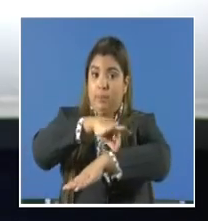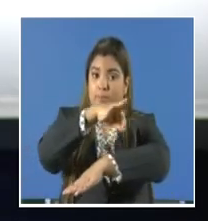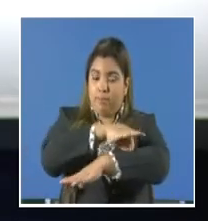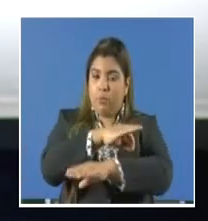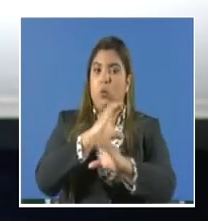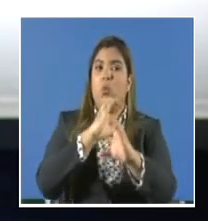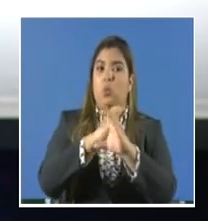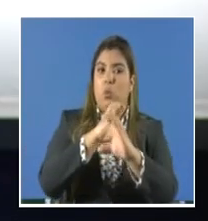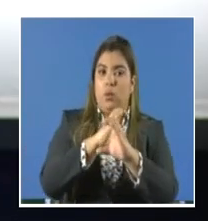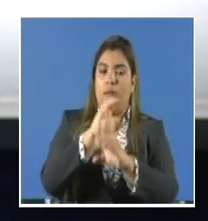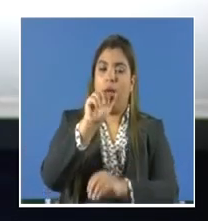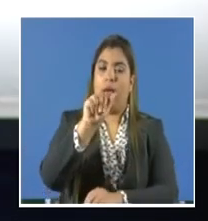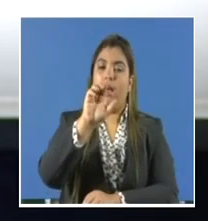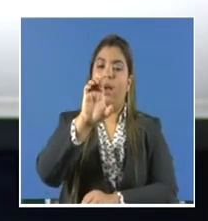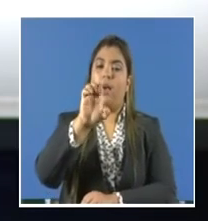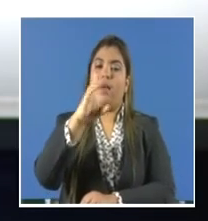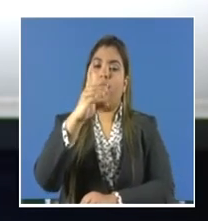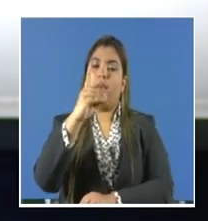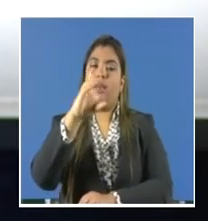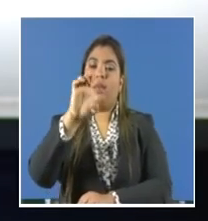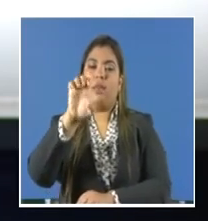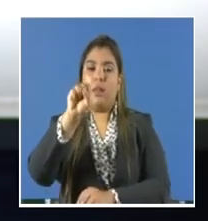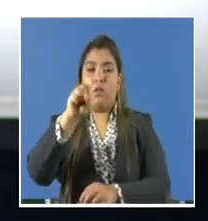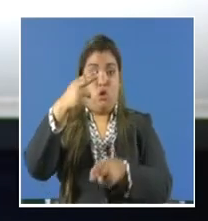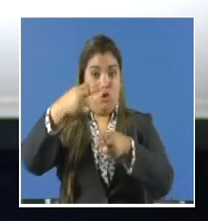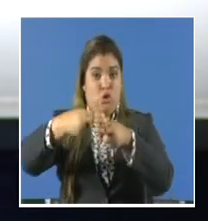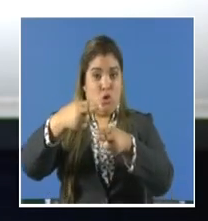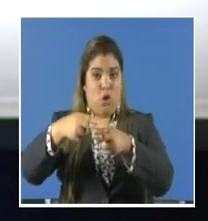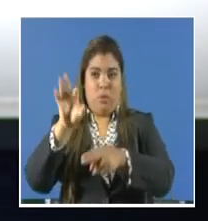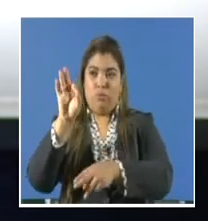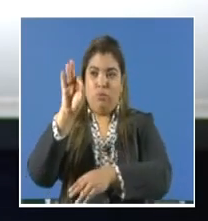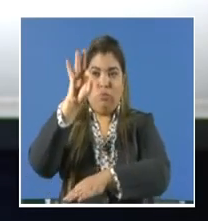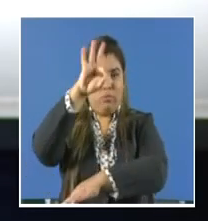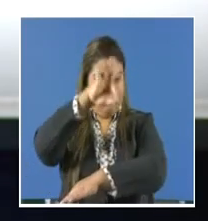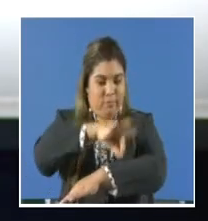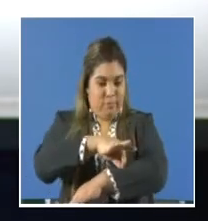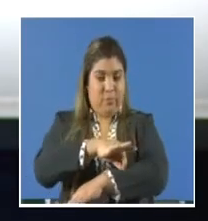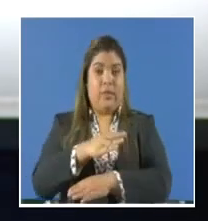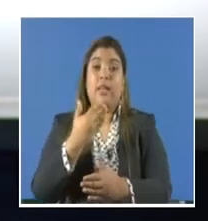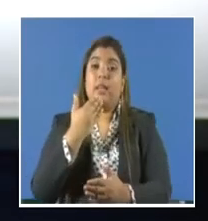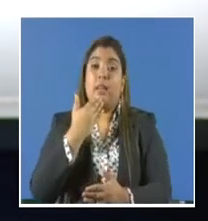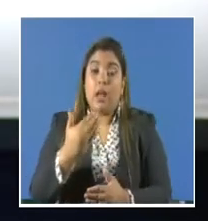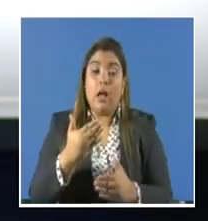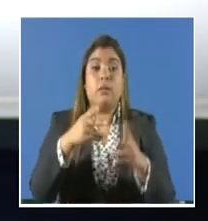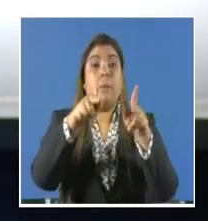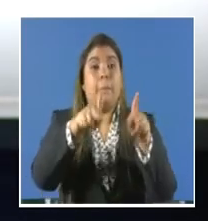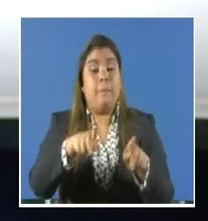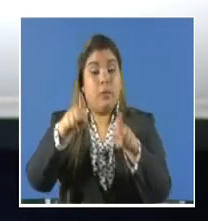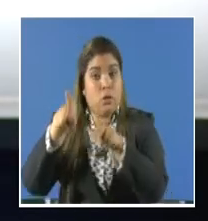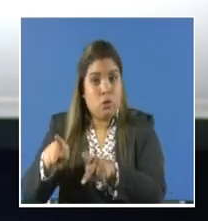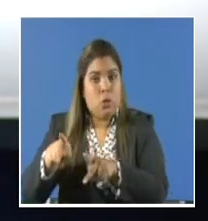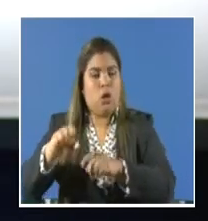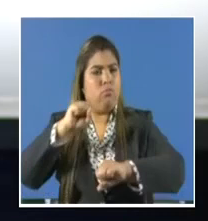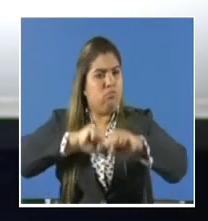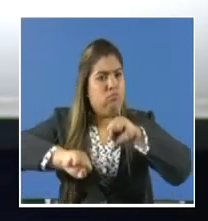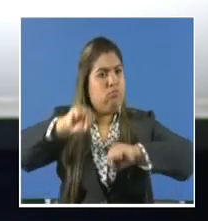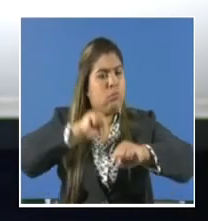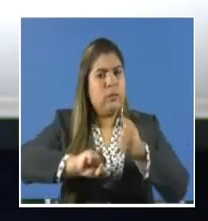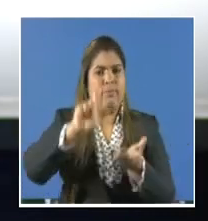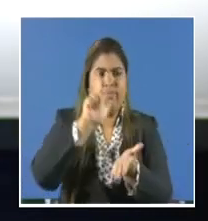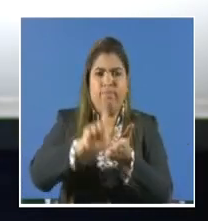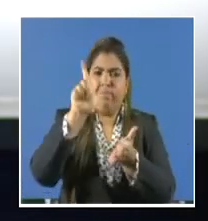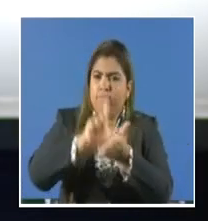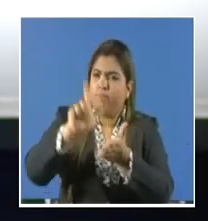aegypti. Y reconoce que gracias al apoyo y colaboración activa de la población, se han